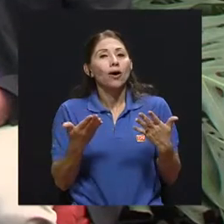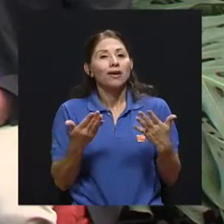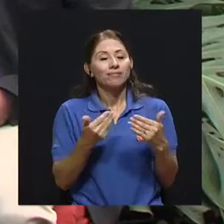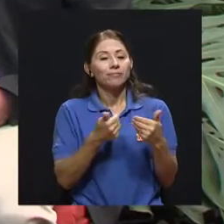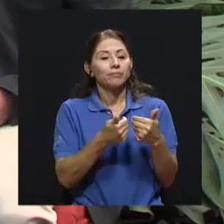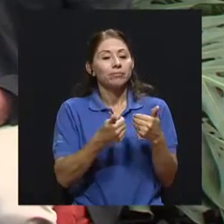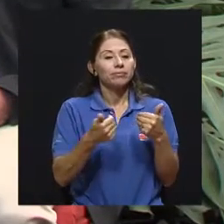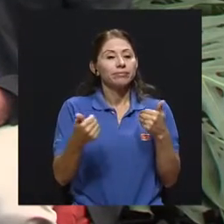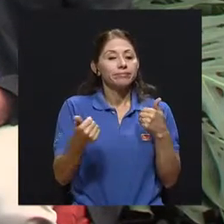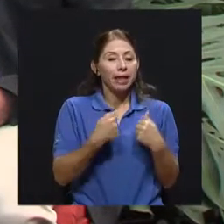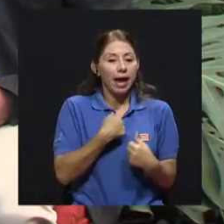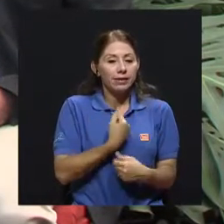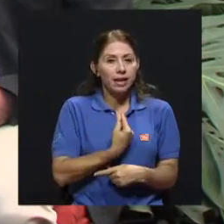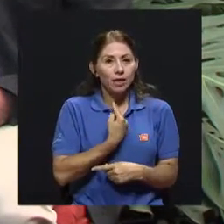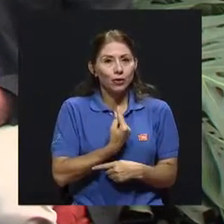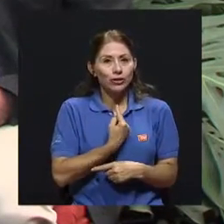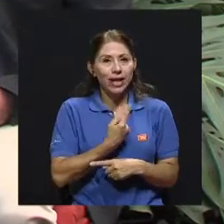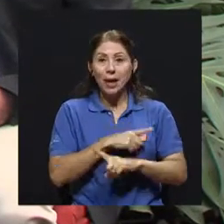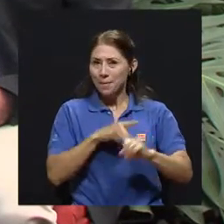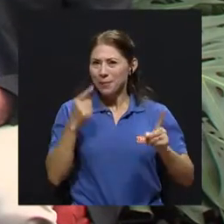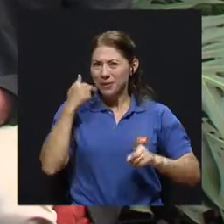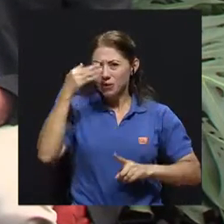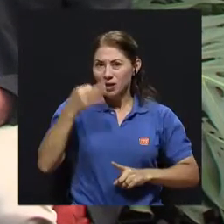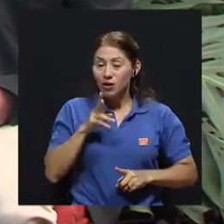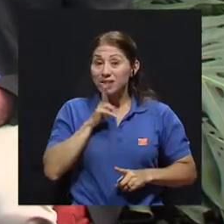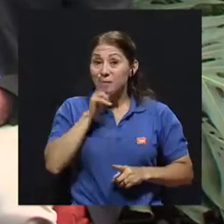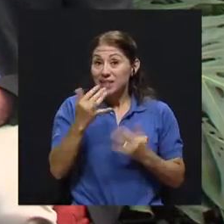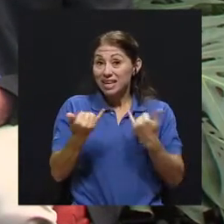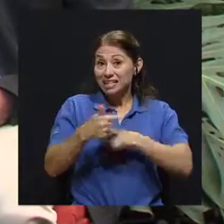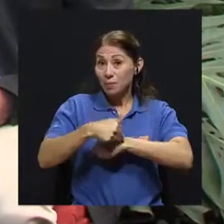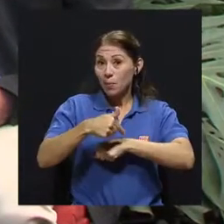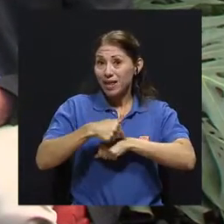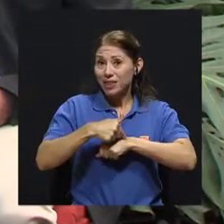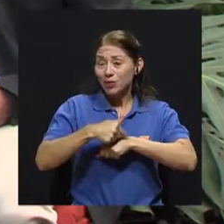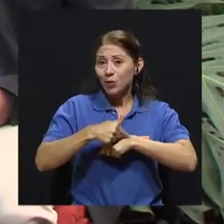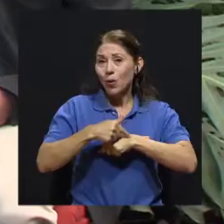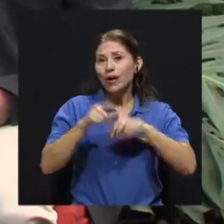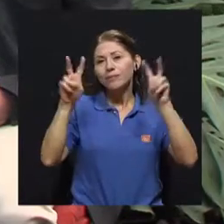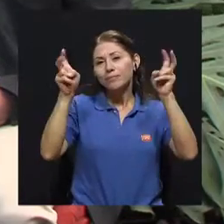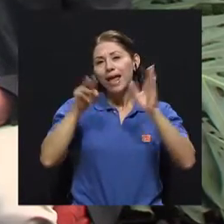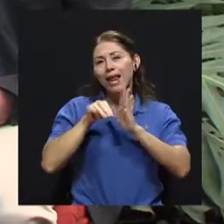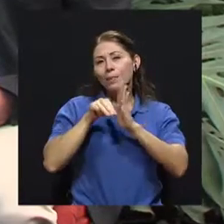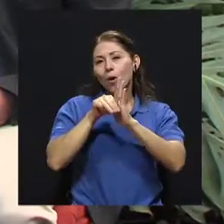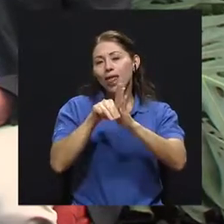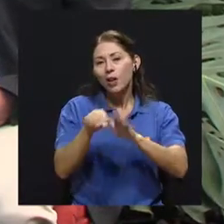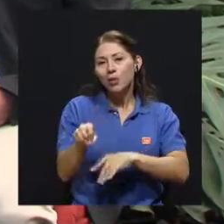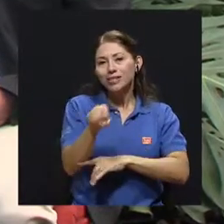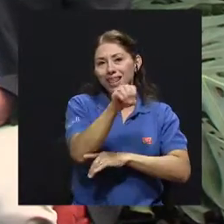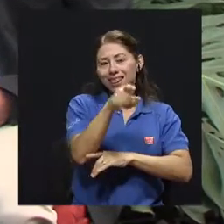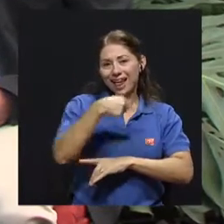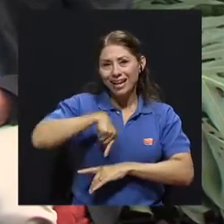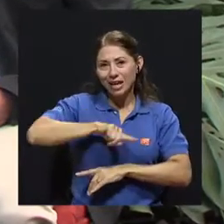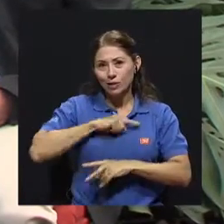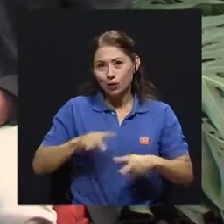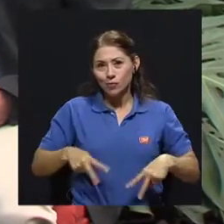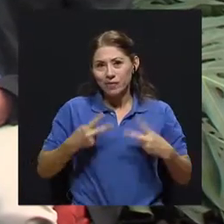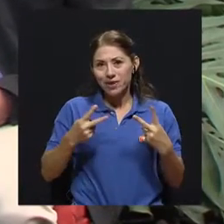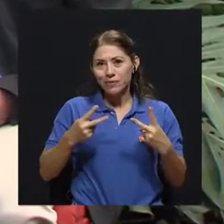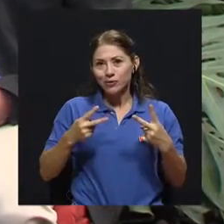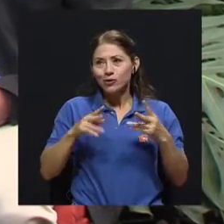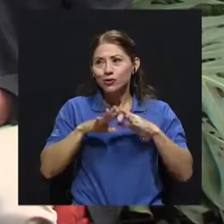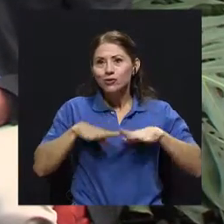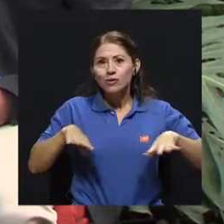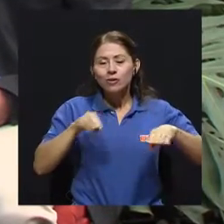creo que para hacer justicia, el mundo predominante en este momento, yo diría el modelo occidental en el que nosotros